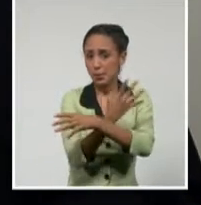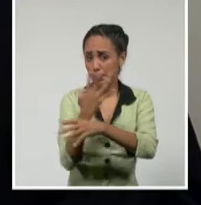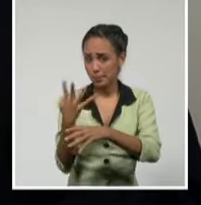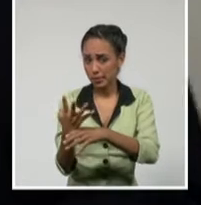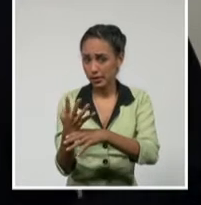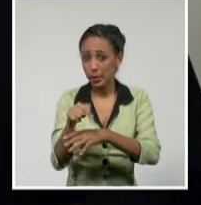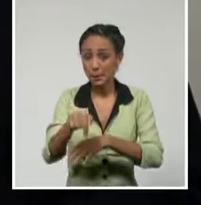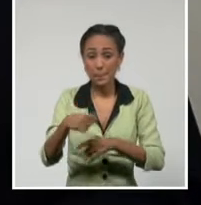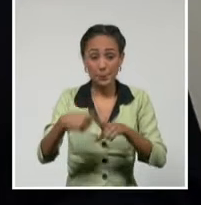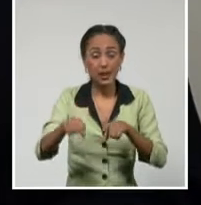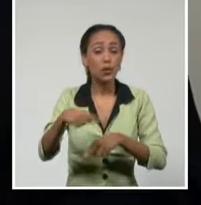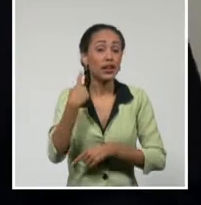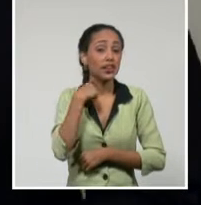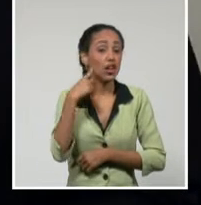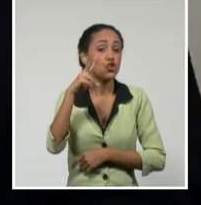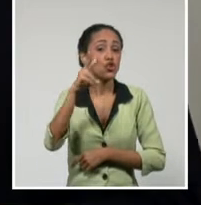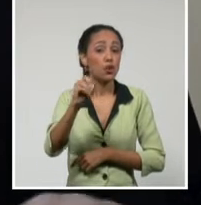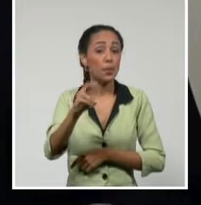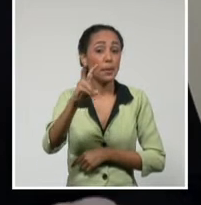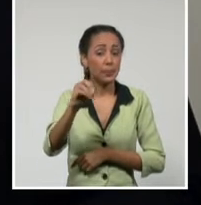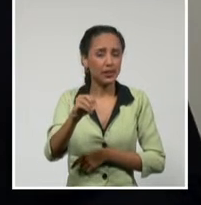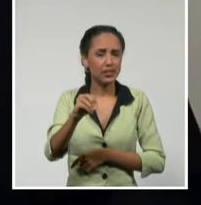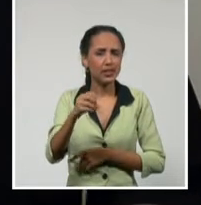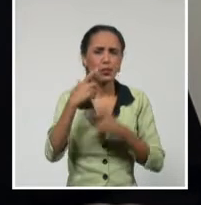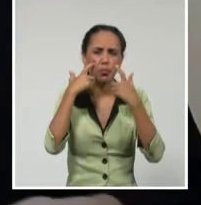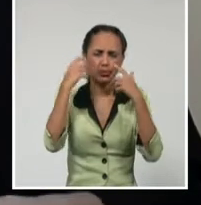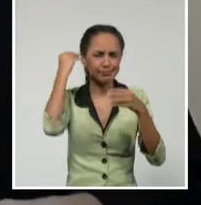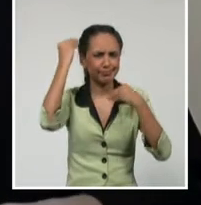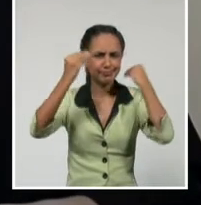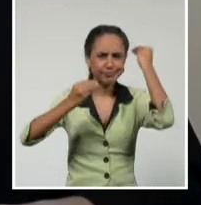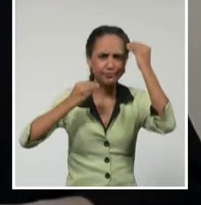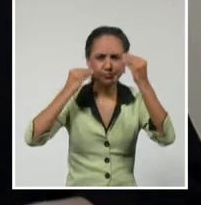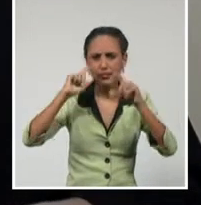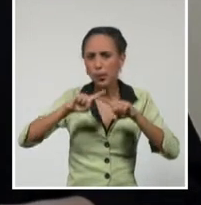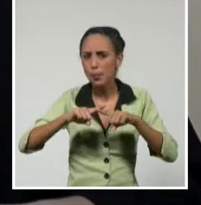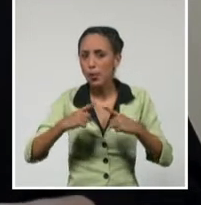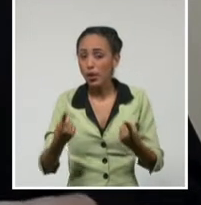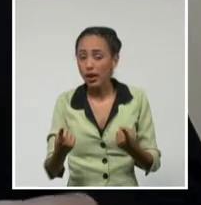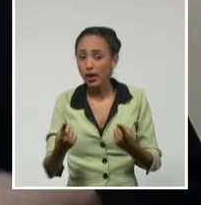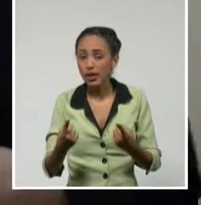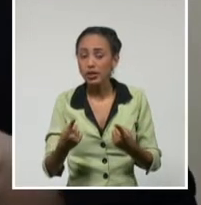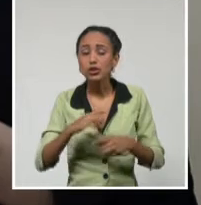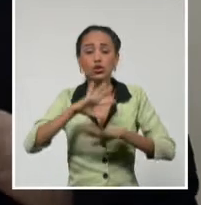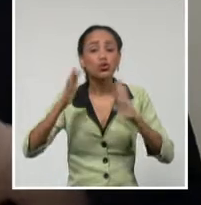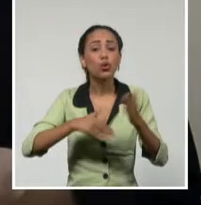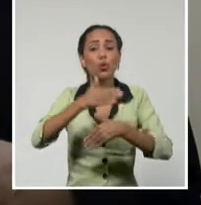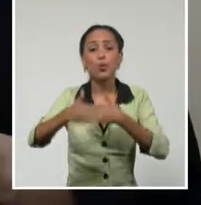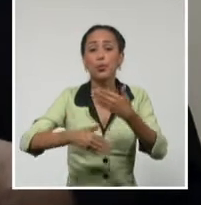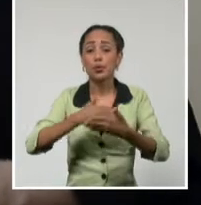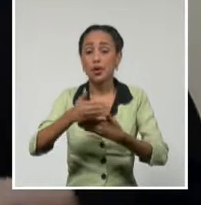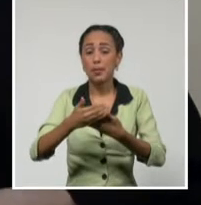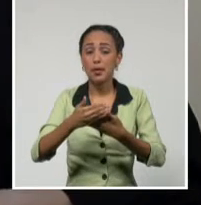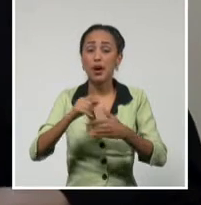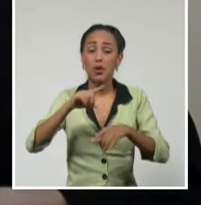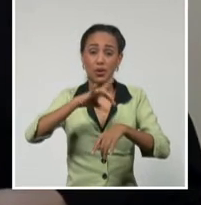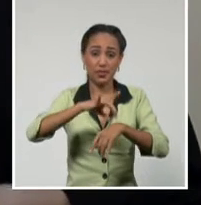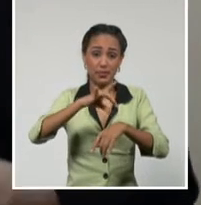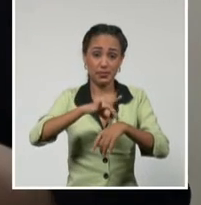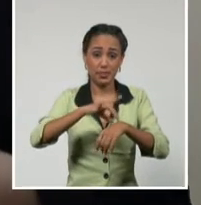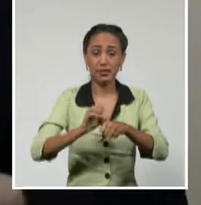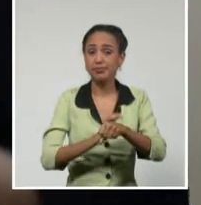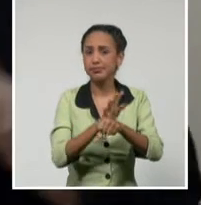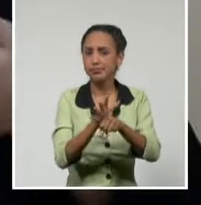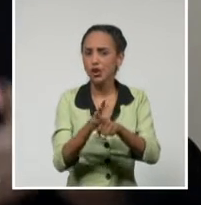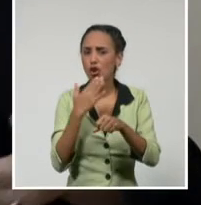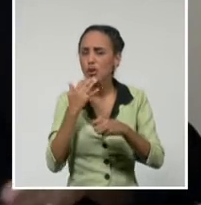ha traído importantes reflexiones. ¿Cuáles son las deudas pendientes que nos deja la pandemia sobre el estado de los ecosistemas?